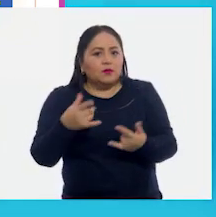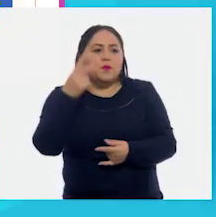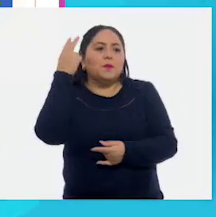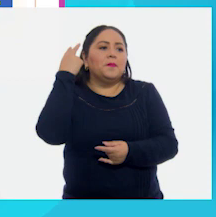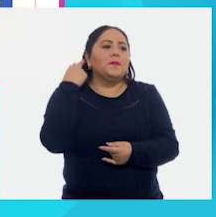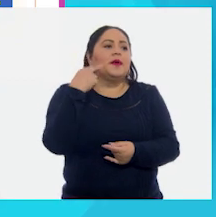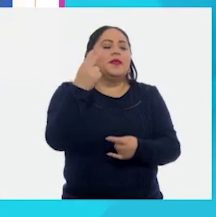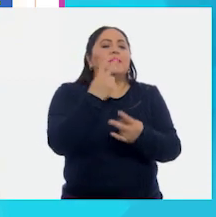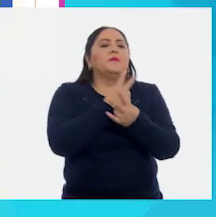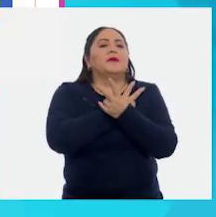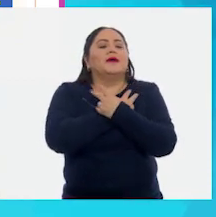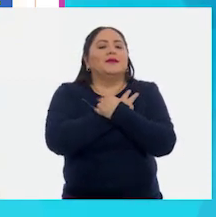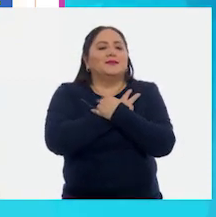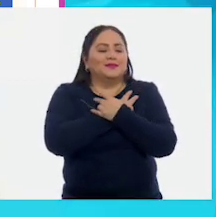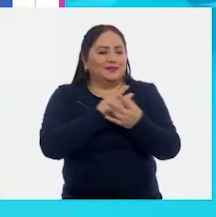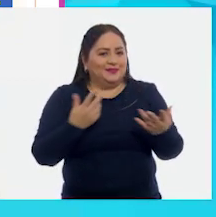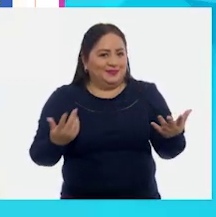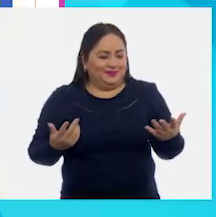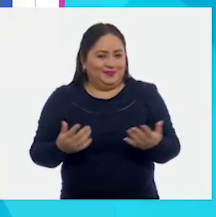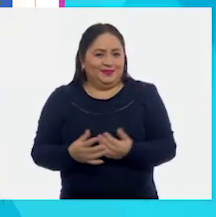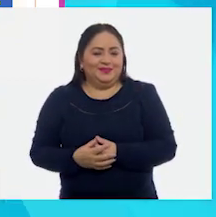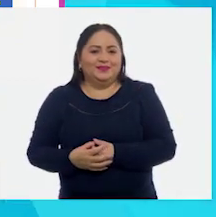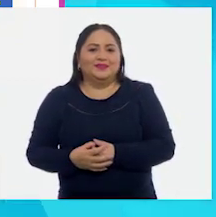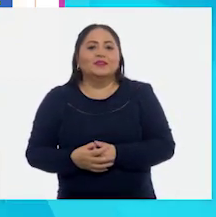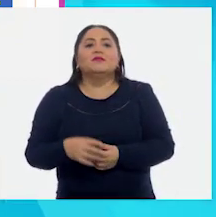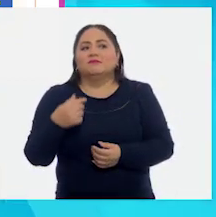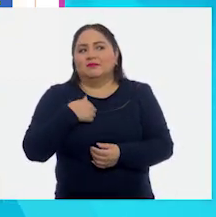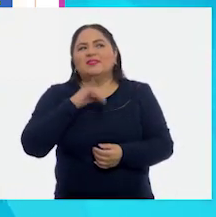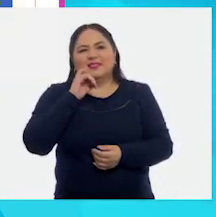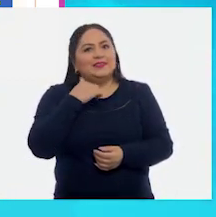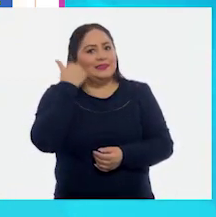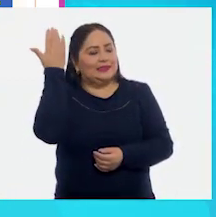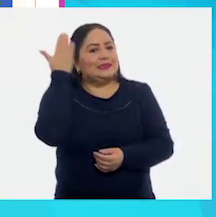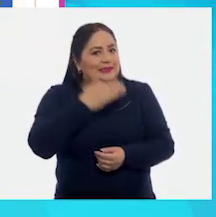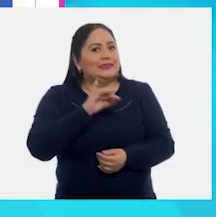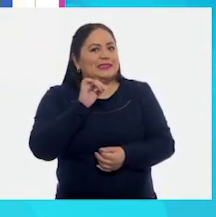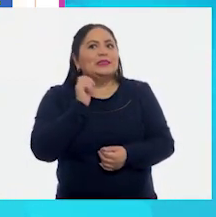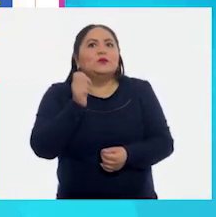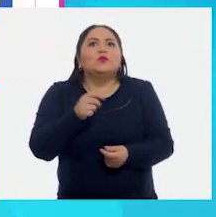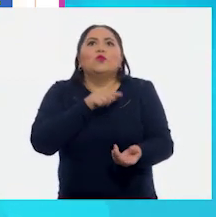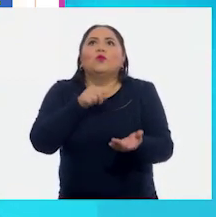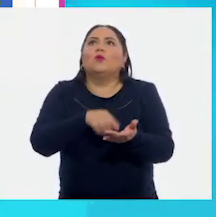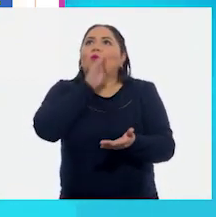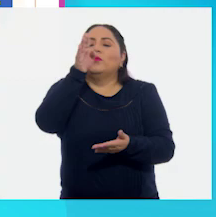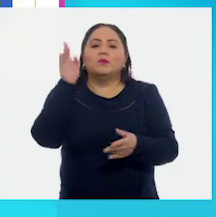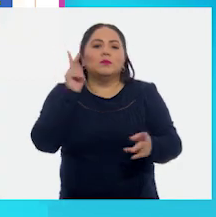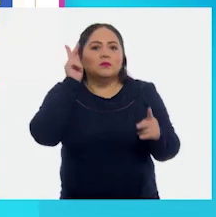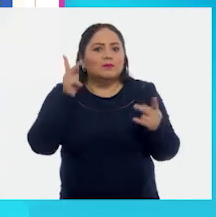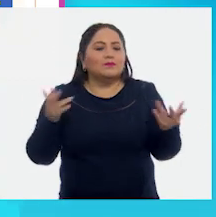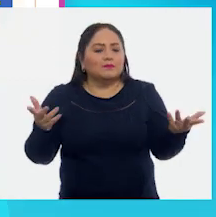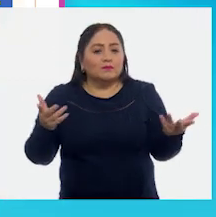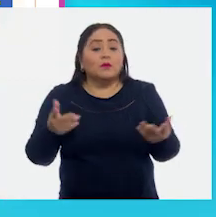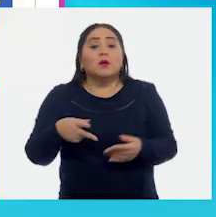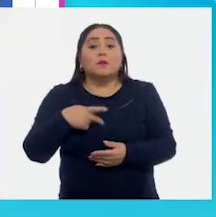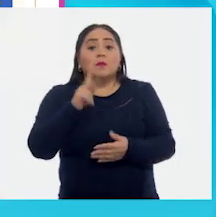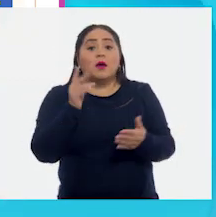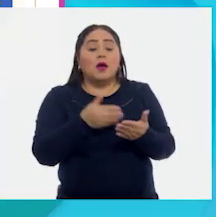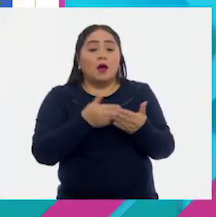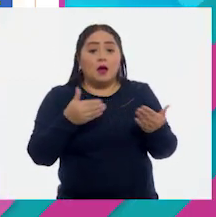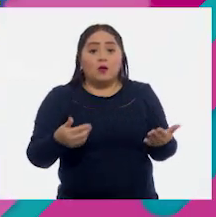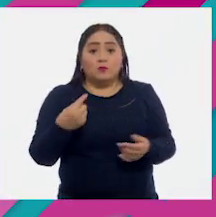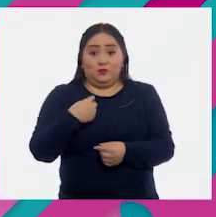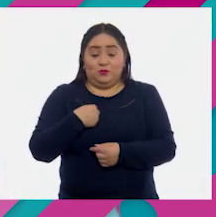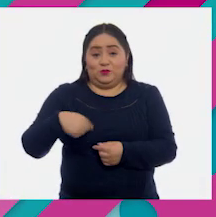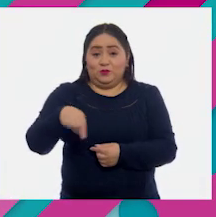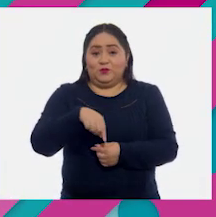viaje de vacaciones. ¡Oh! Pues yo sí quiero saber qué visitaron. Sí, sí, sí, ¿verdad? Ahora nosotros aquí